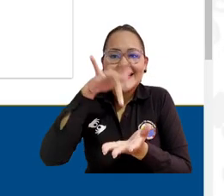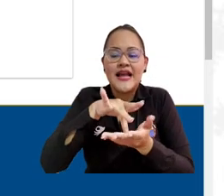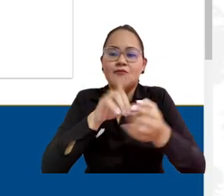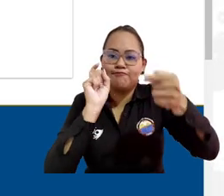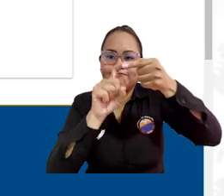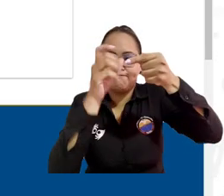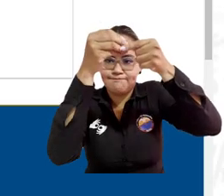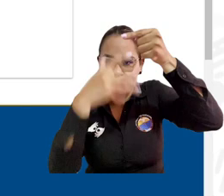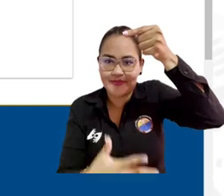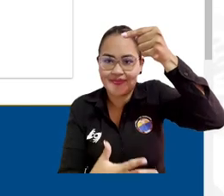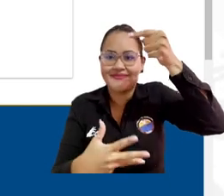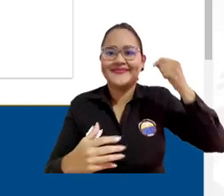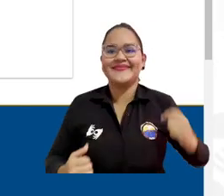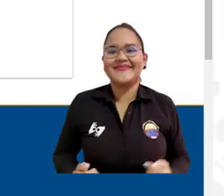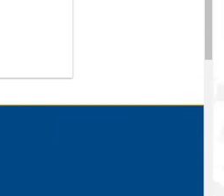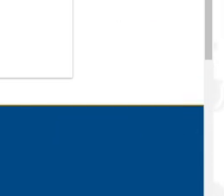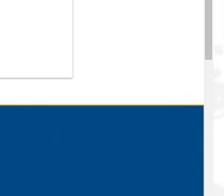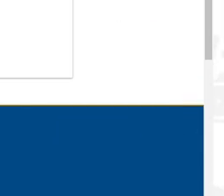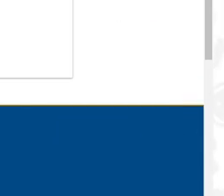a pedrado presencial.